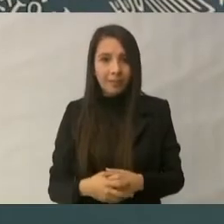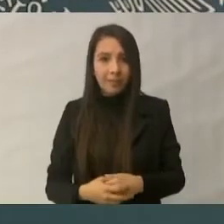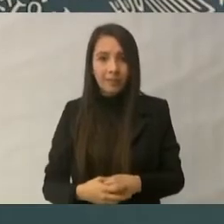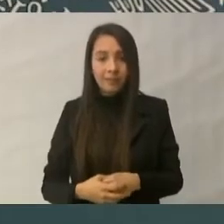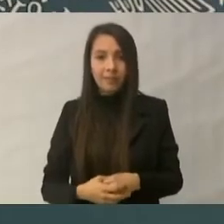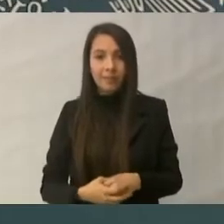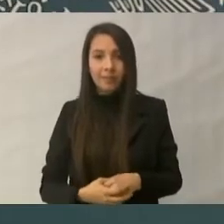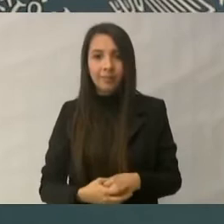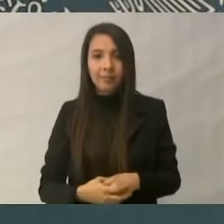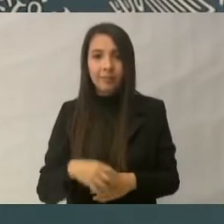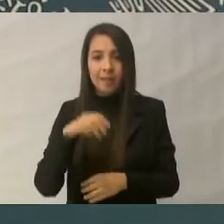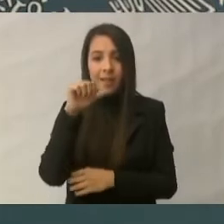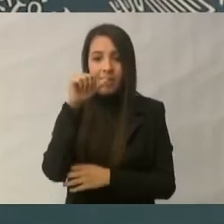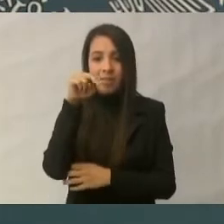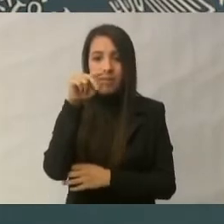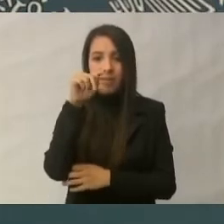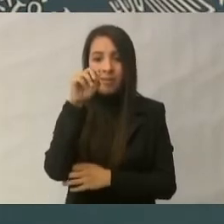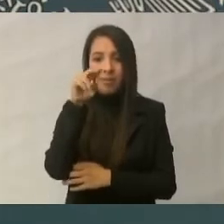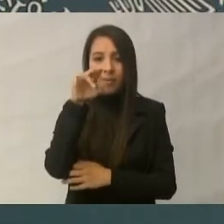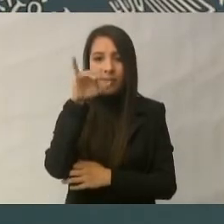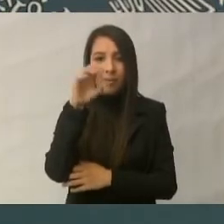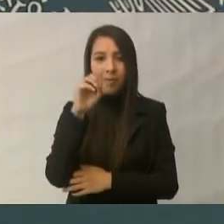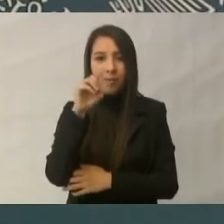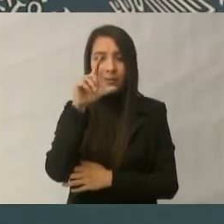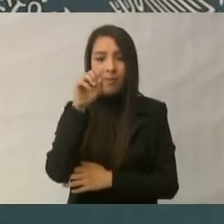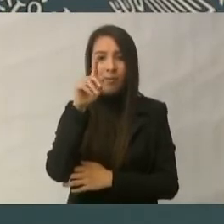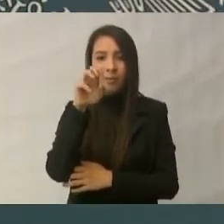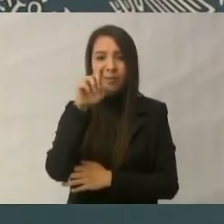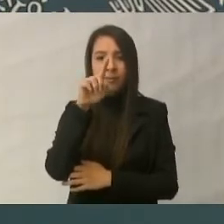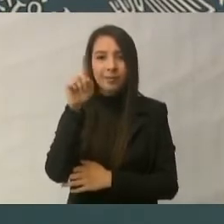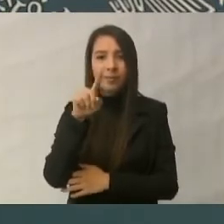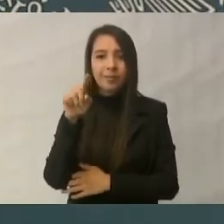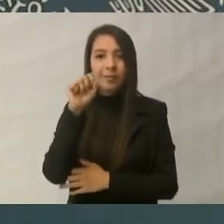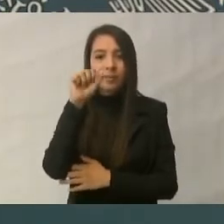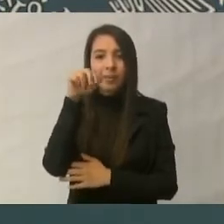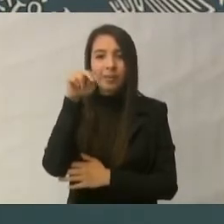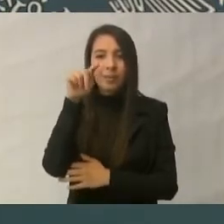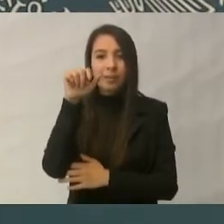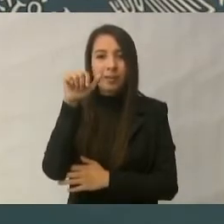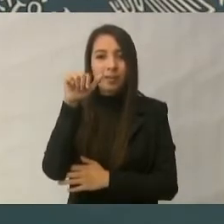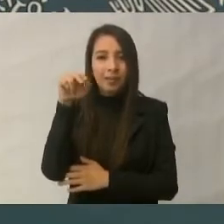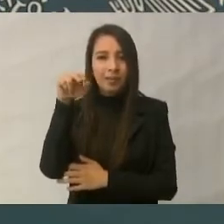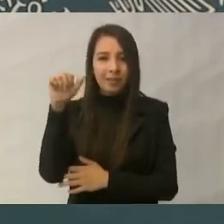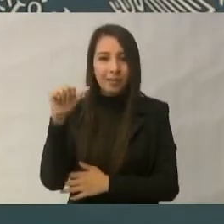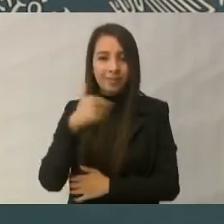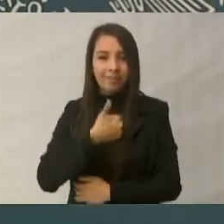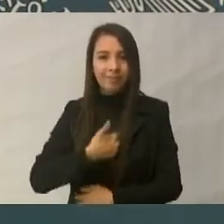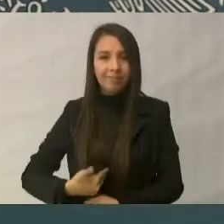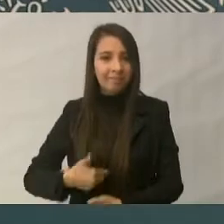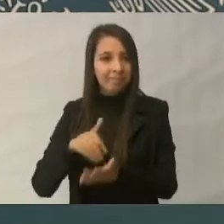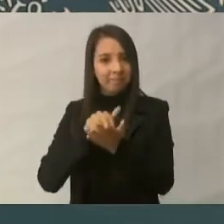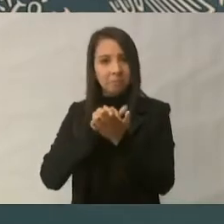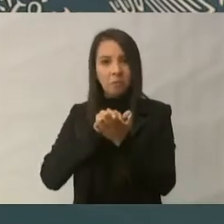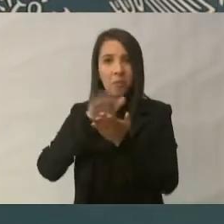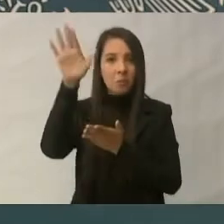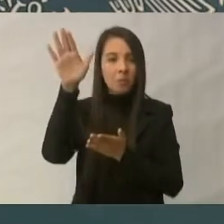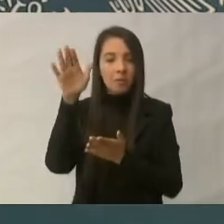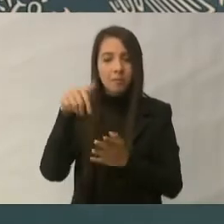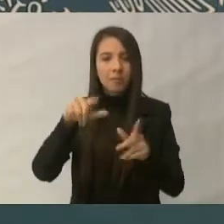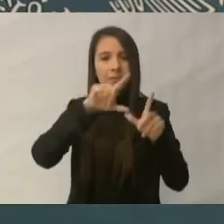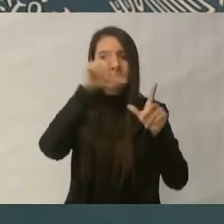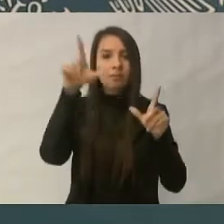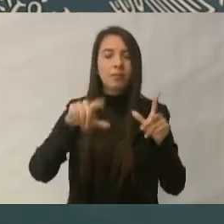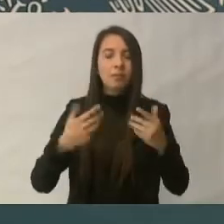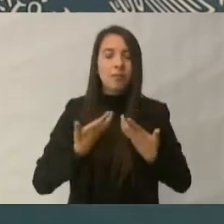Antonio López de Santana y prevalecía en el país el desánimo, la